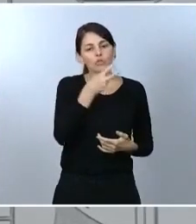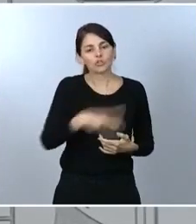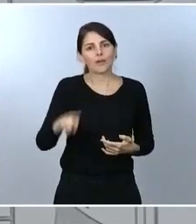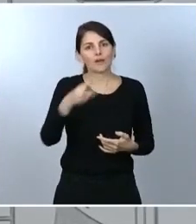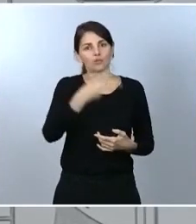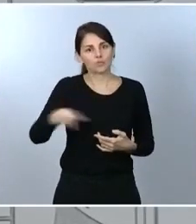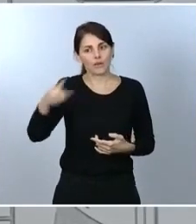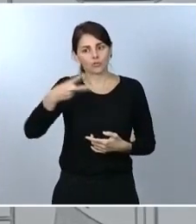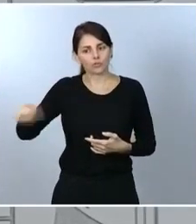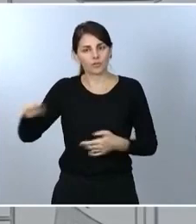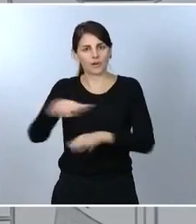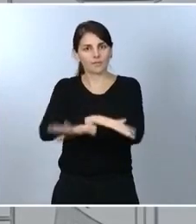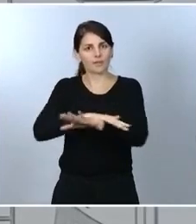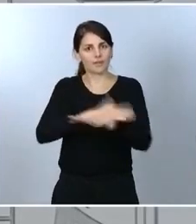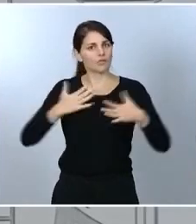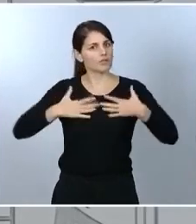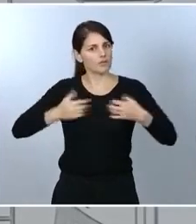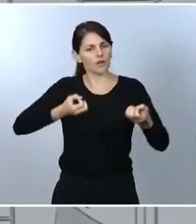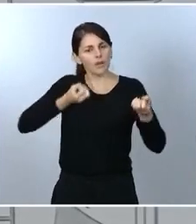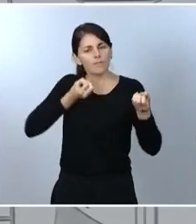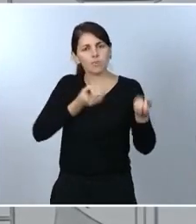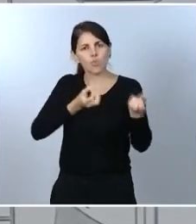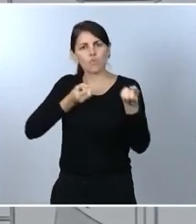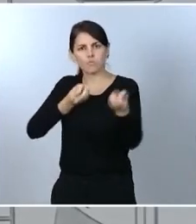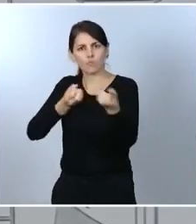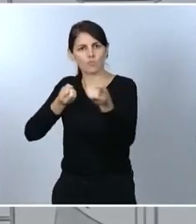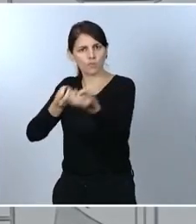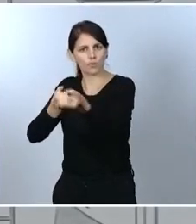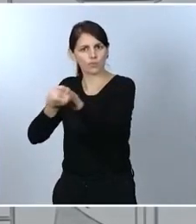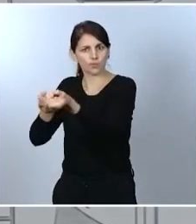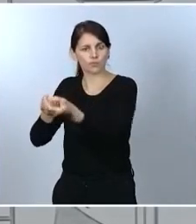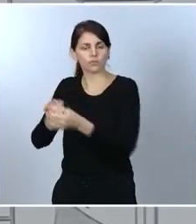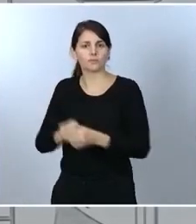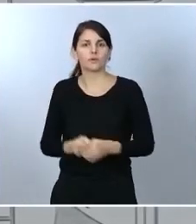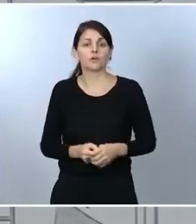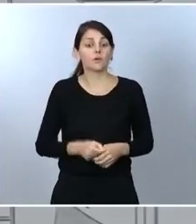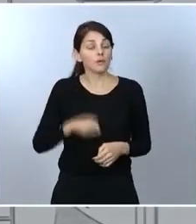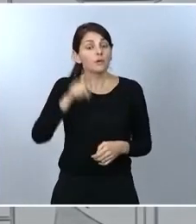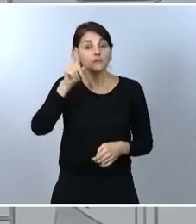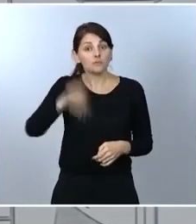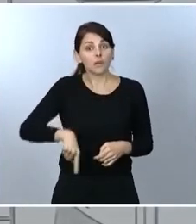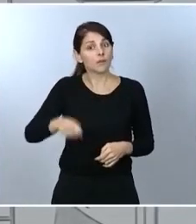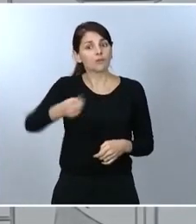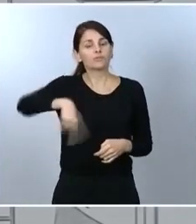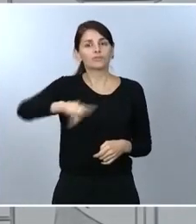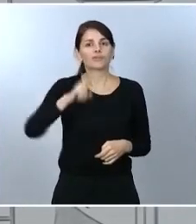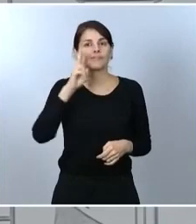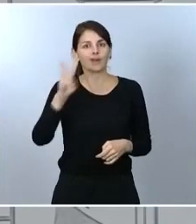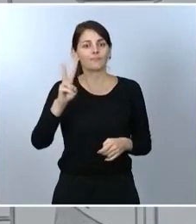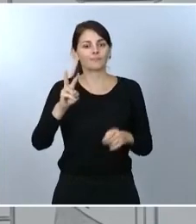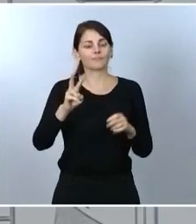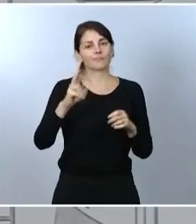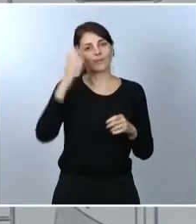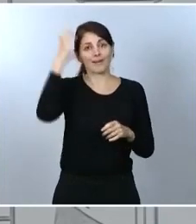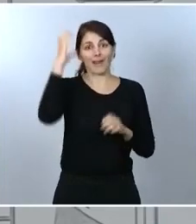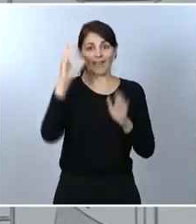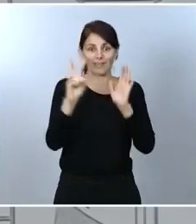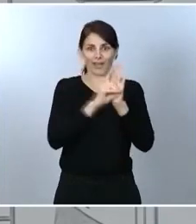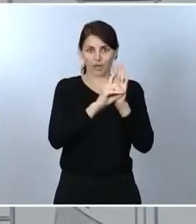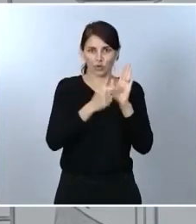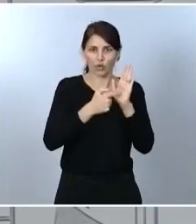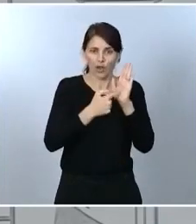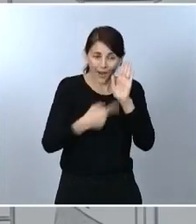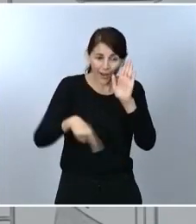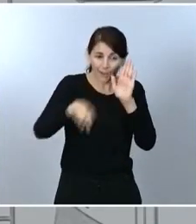en el Congreso de los Diputados y también, lo verán ustedes reflejado en el texto de este Real Decreto, pues combinamos a que